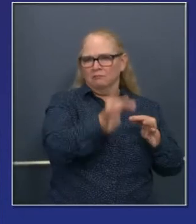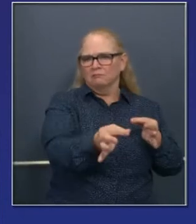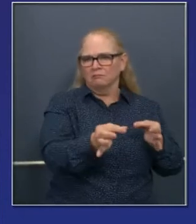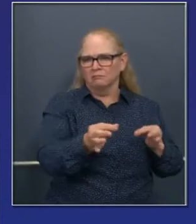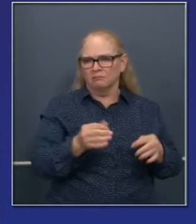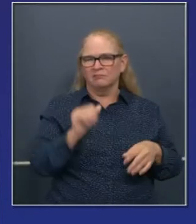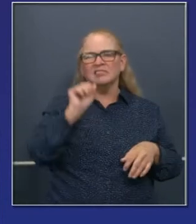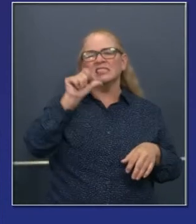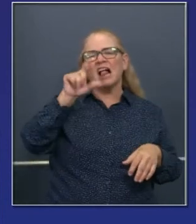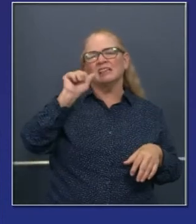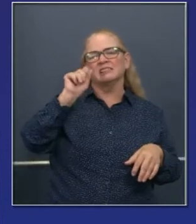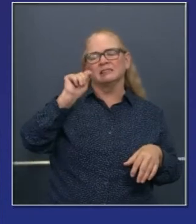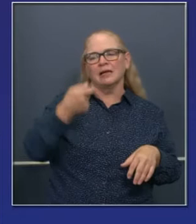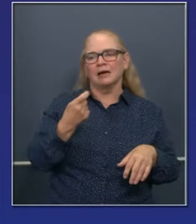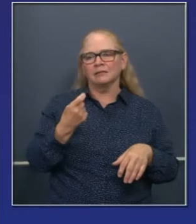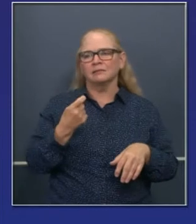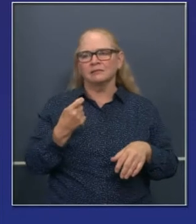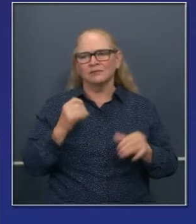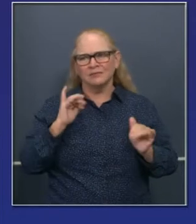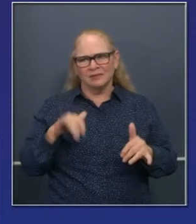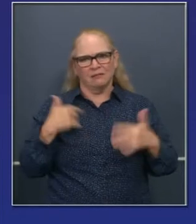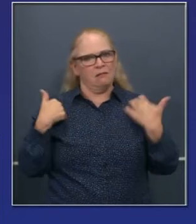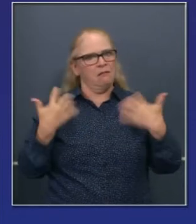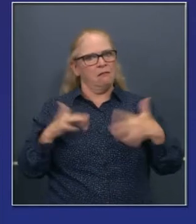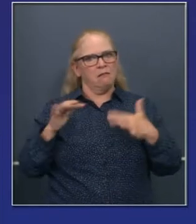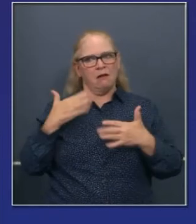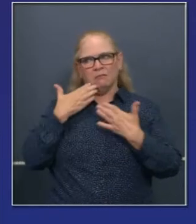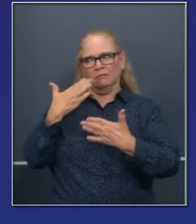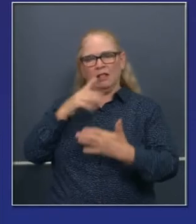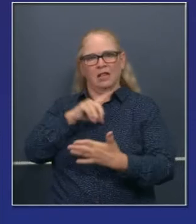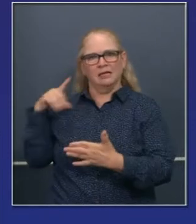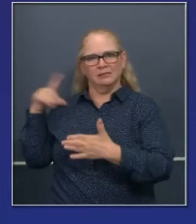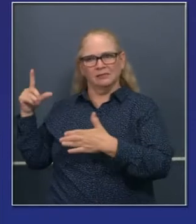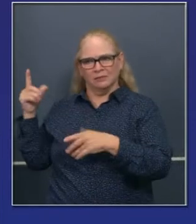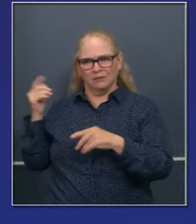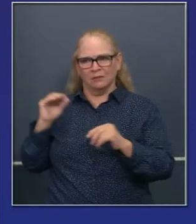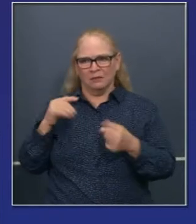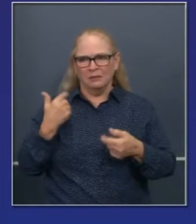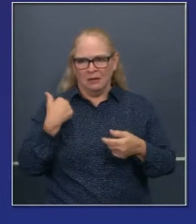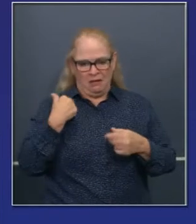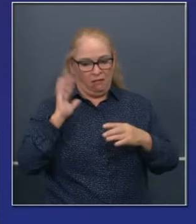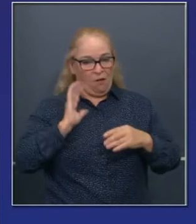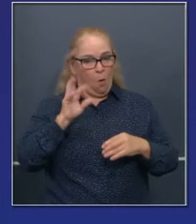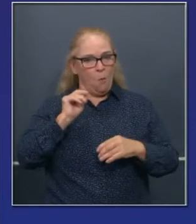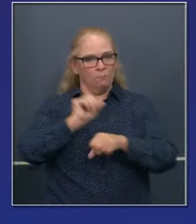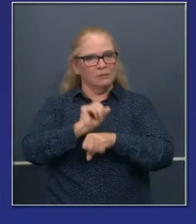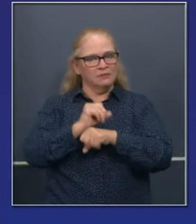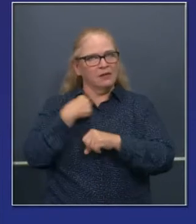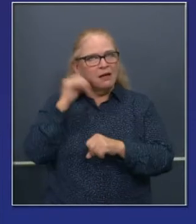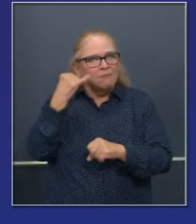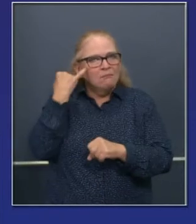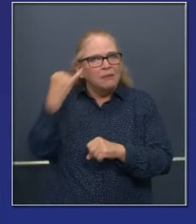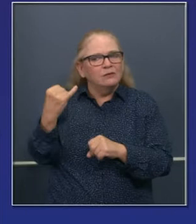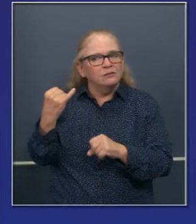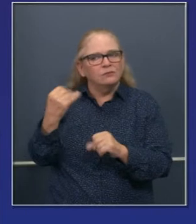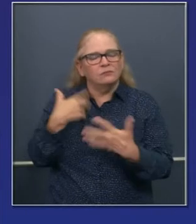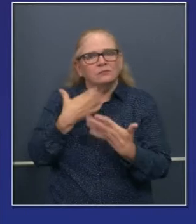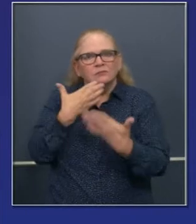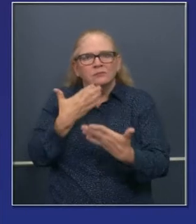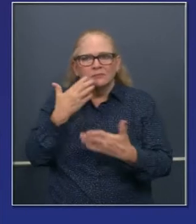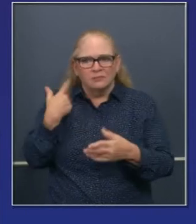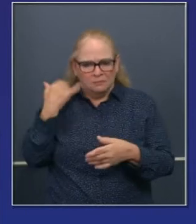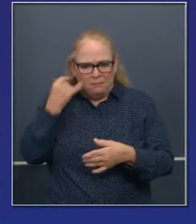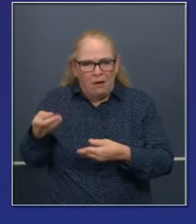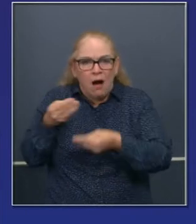impuestos retrasados. Esto es importantísimo para pequeños comerciantes y yo agradezco mucho las preocupaciones que tienen ustedes de flujo de